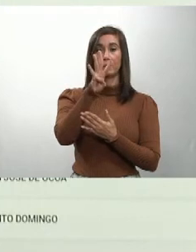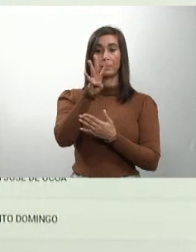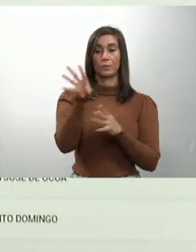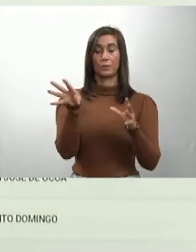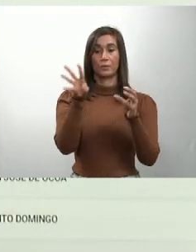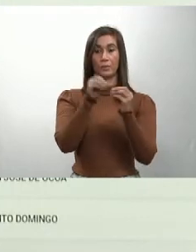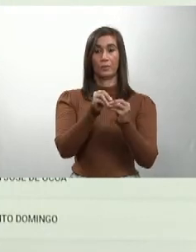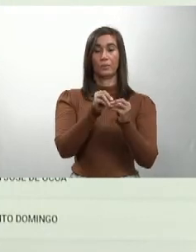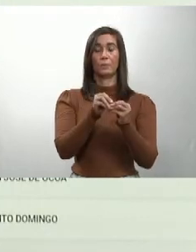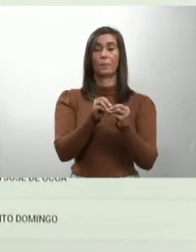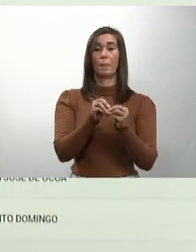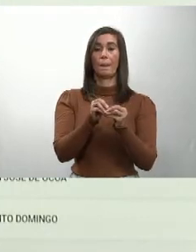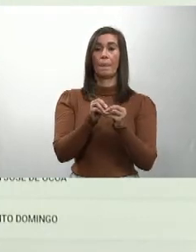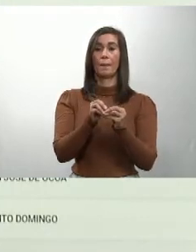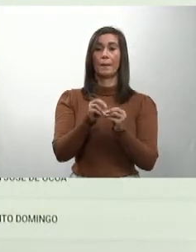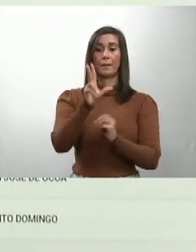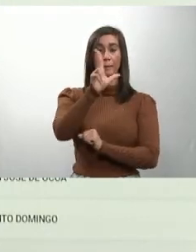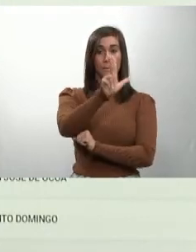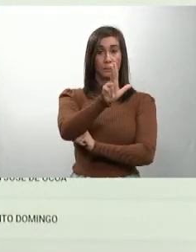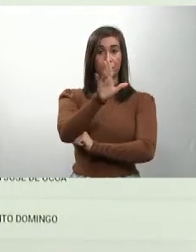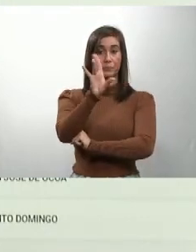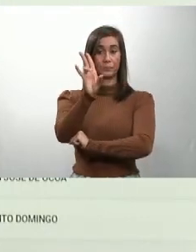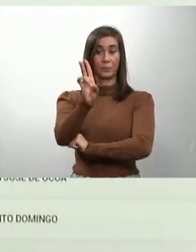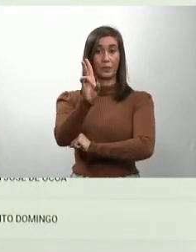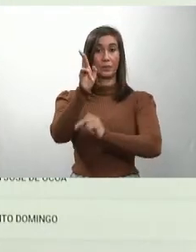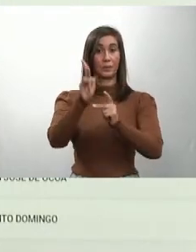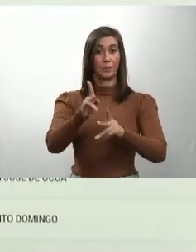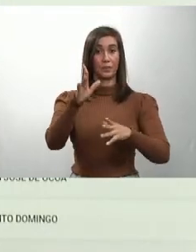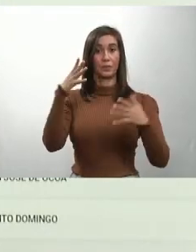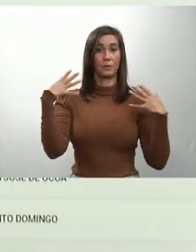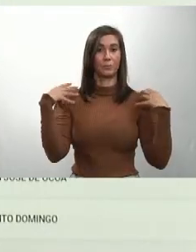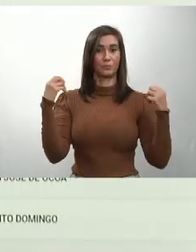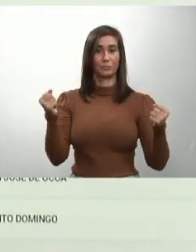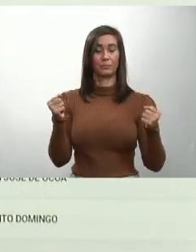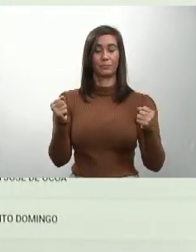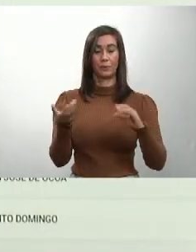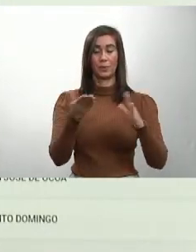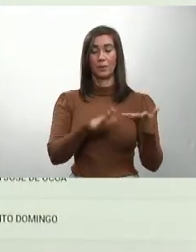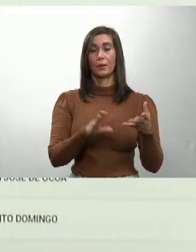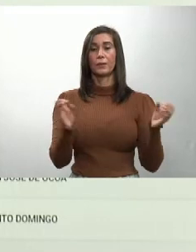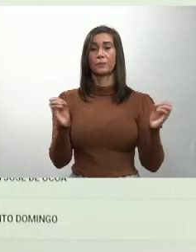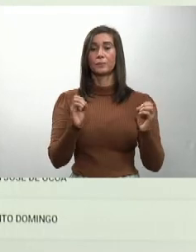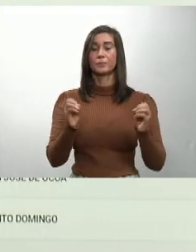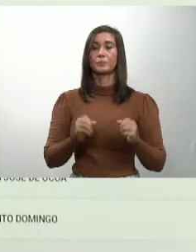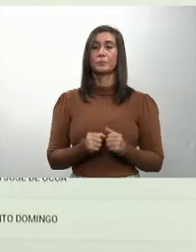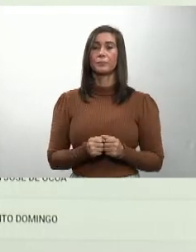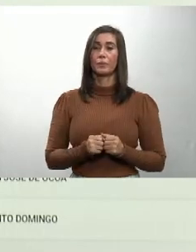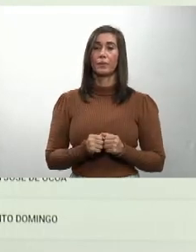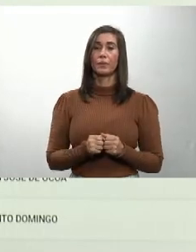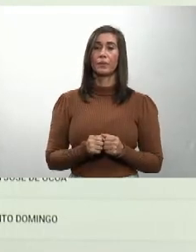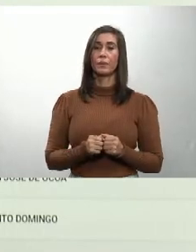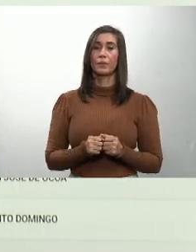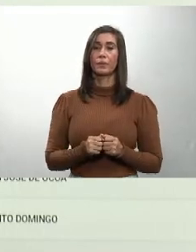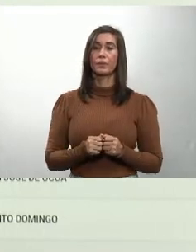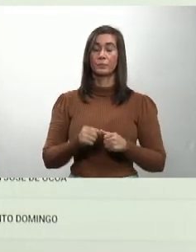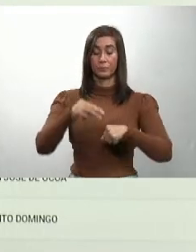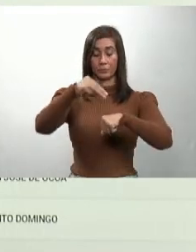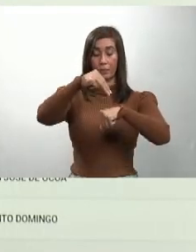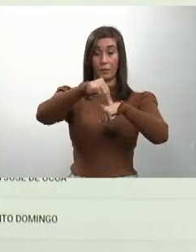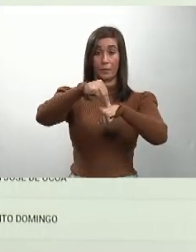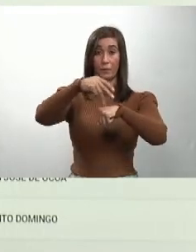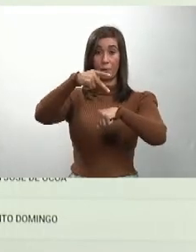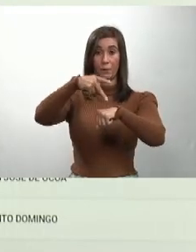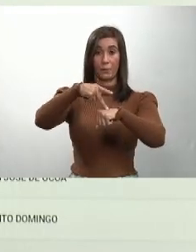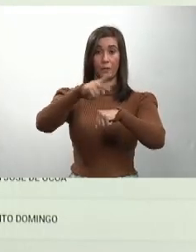acumulados, 37 recuperados, 0 fallecimientos. Montseñor